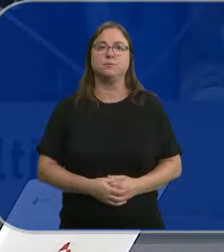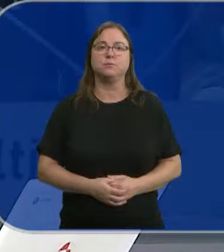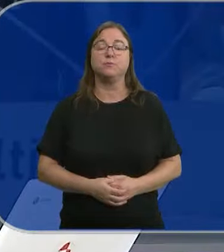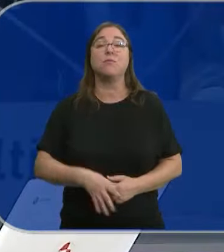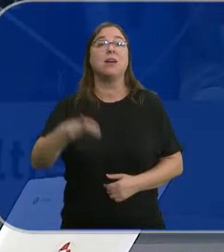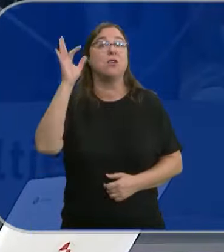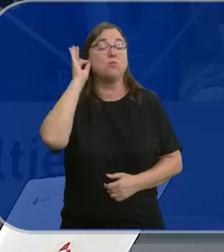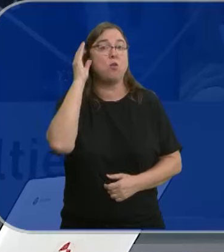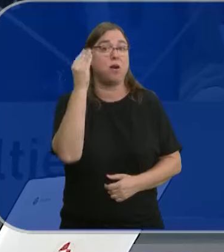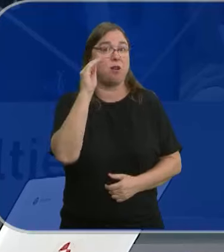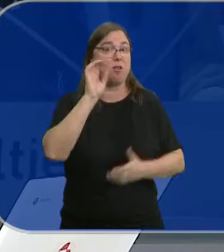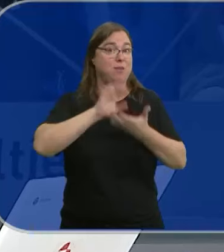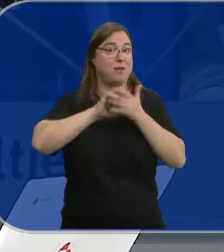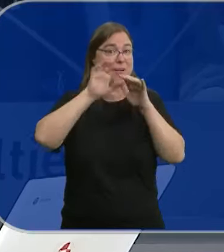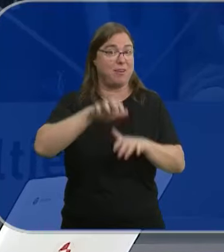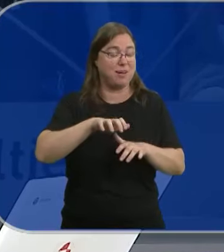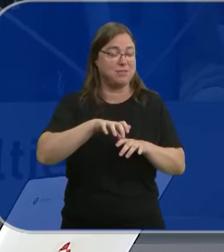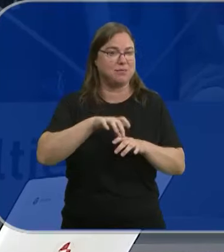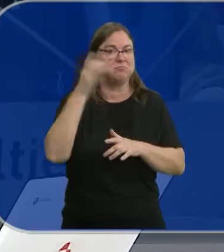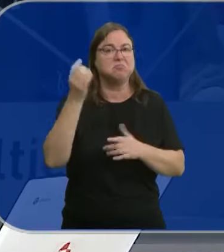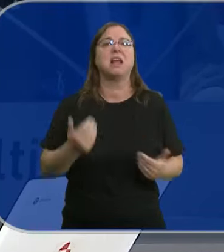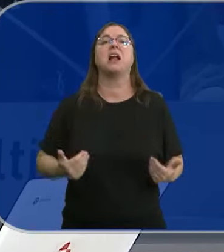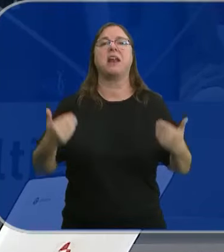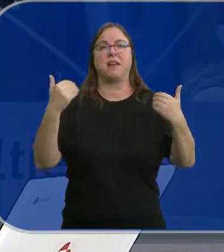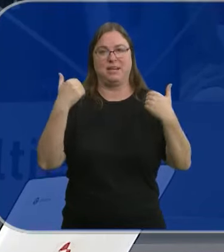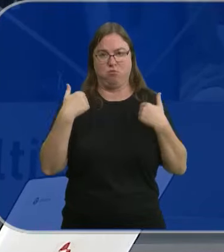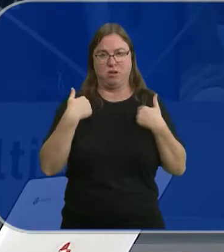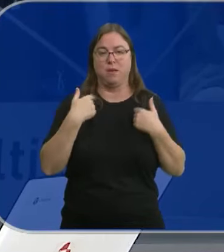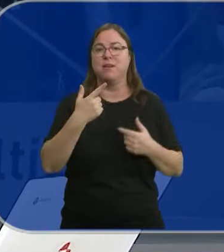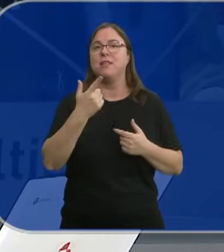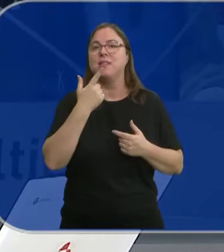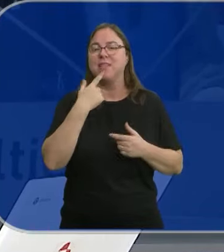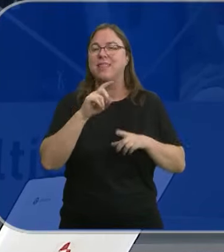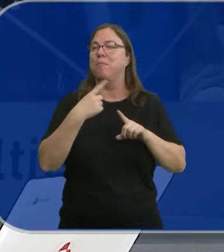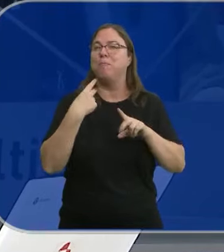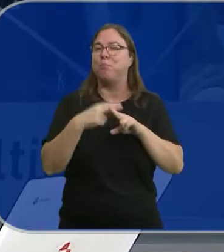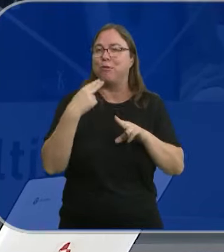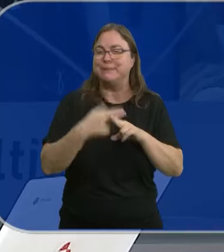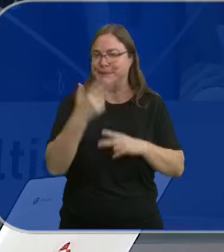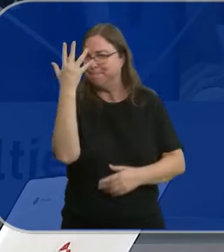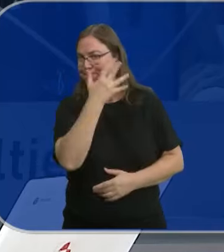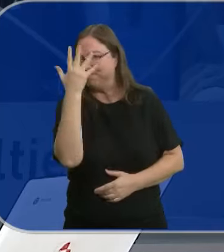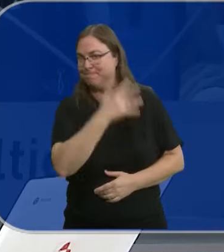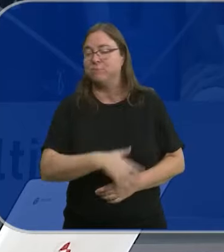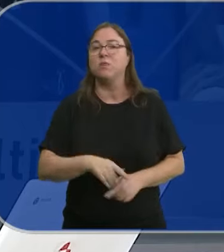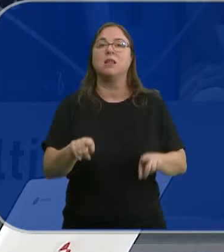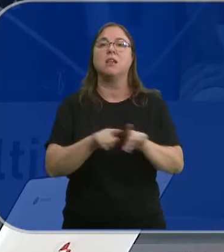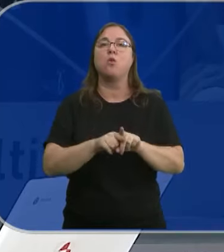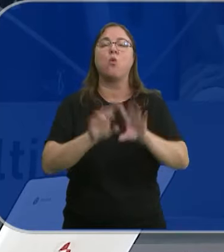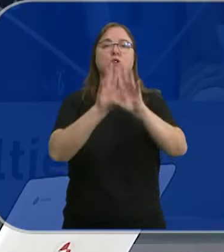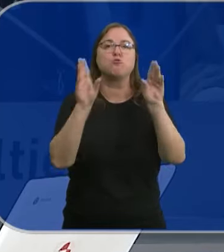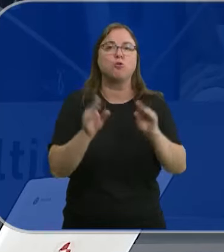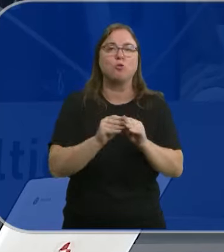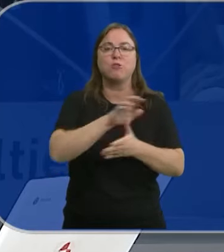La mujer joven en Castilla y León es una activista responsable que recela de la clase política. Es una de las conclusiones del informe de la